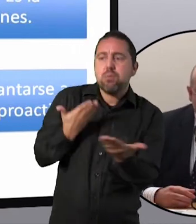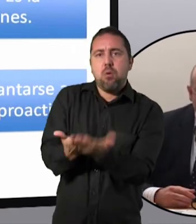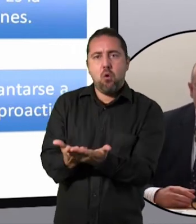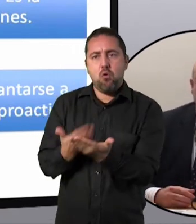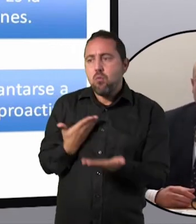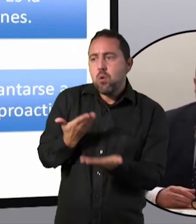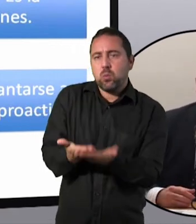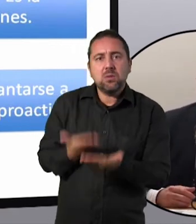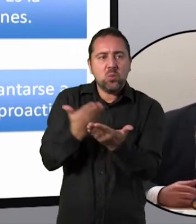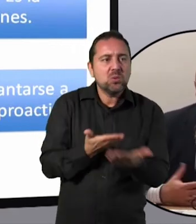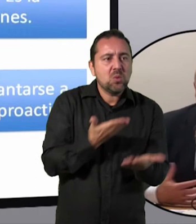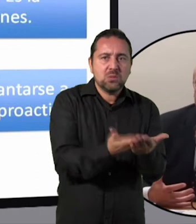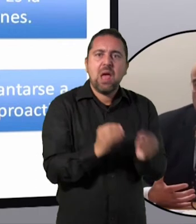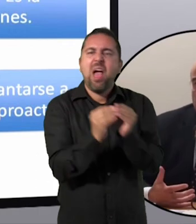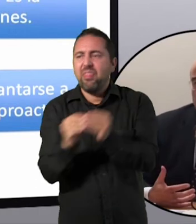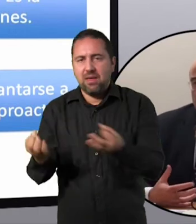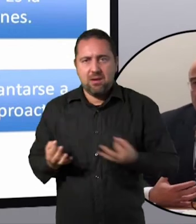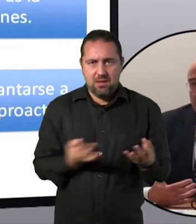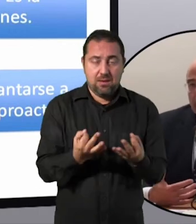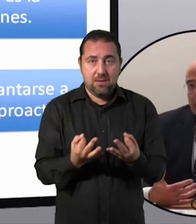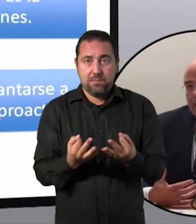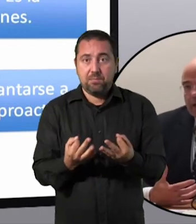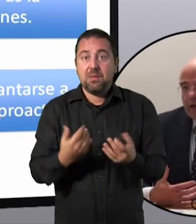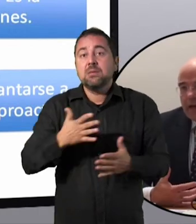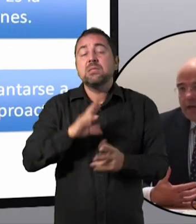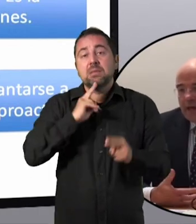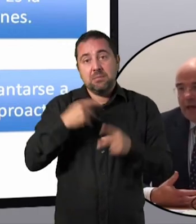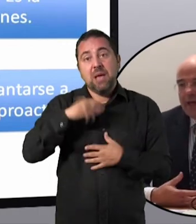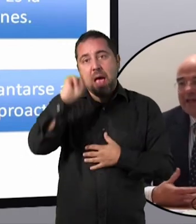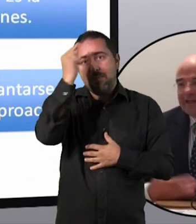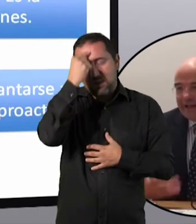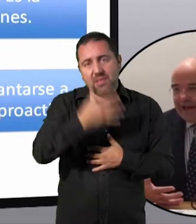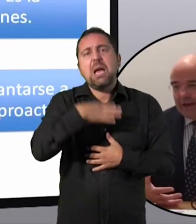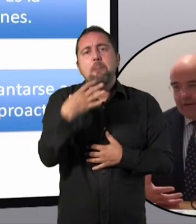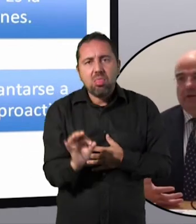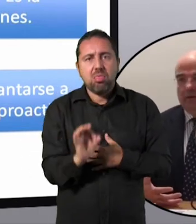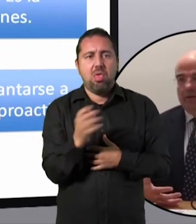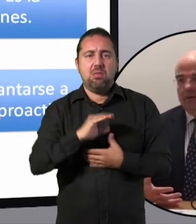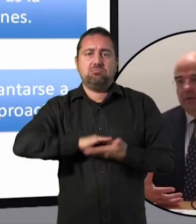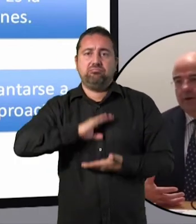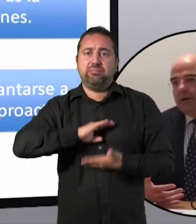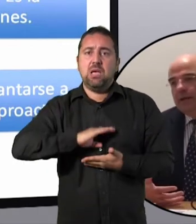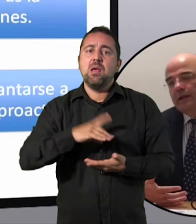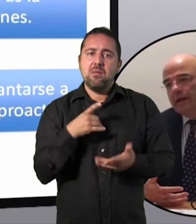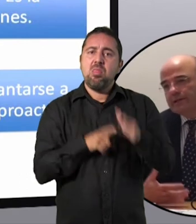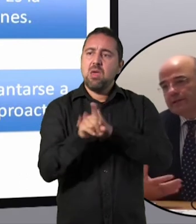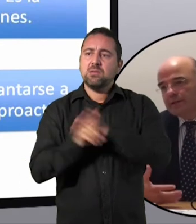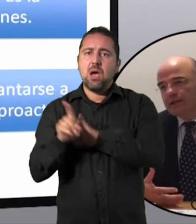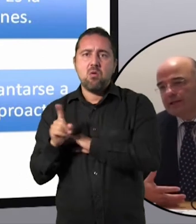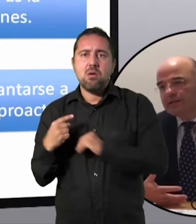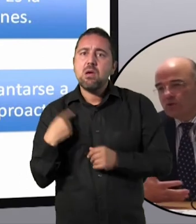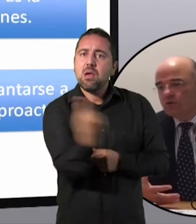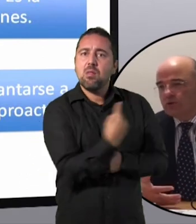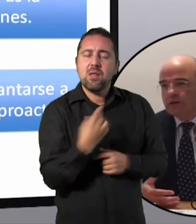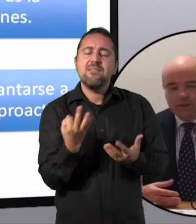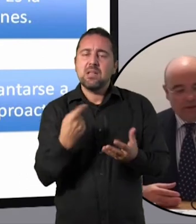Esas habilidades, capacidades que hay que desarrollar, que hay que entrenar. Y entrenarlas